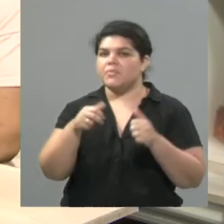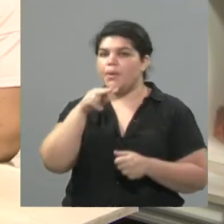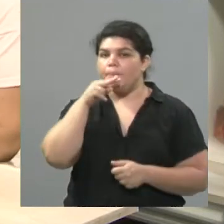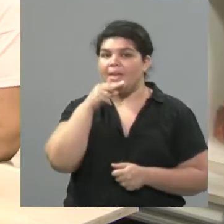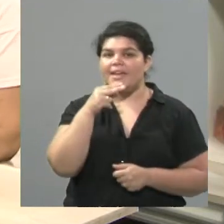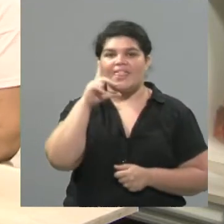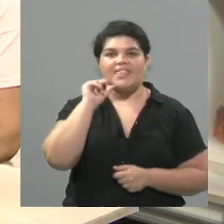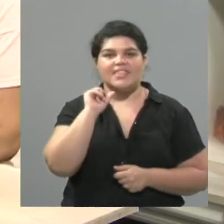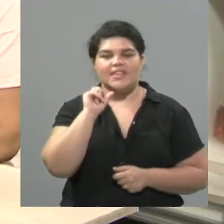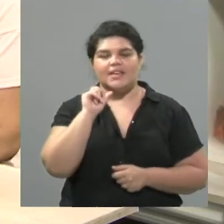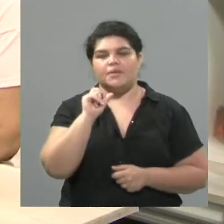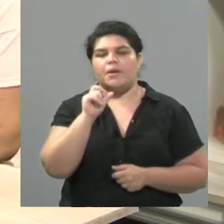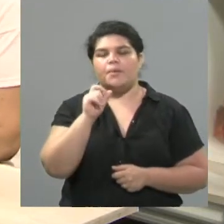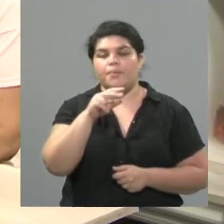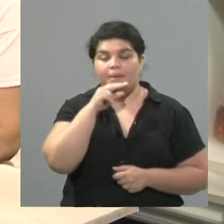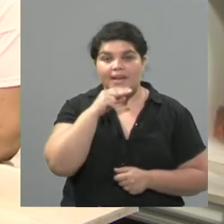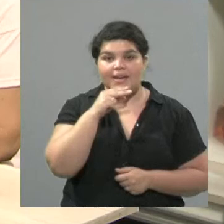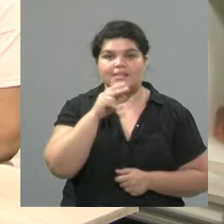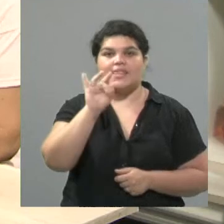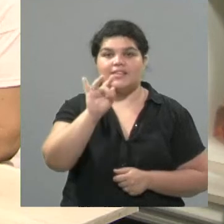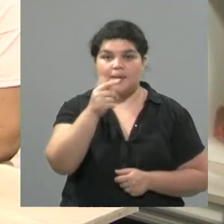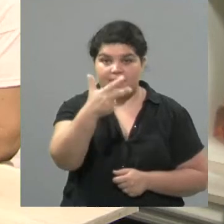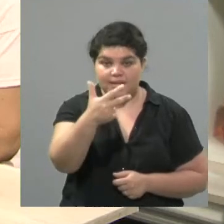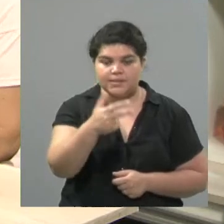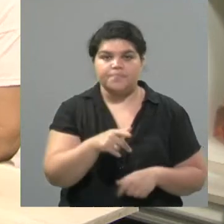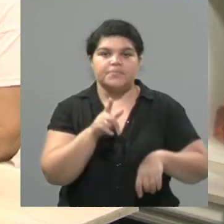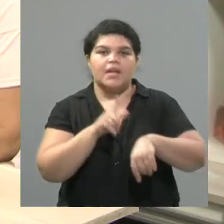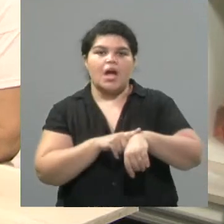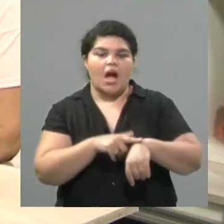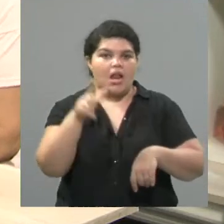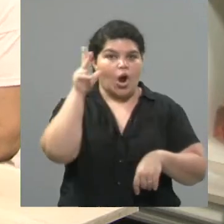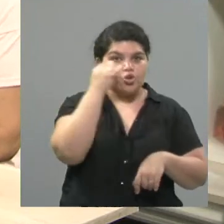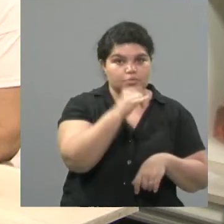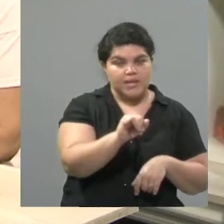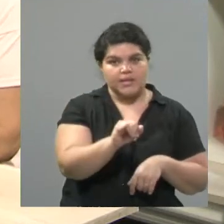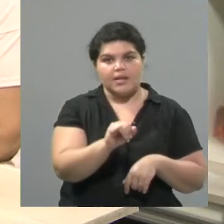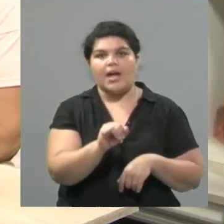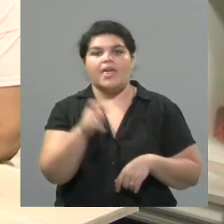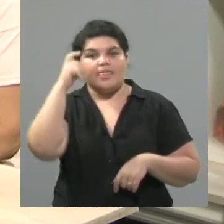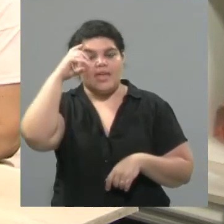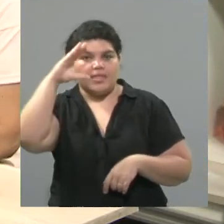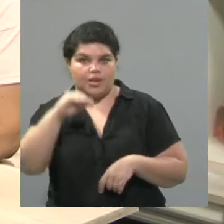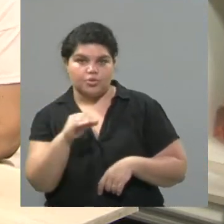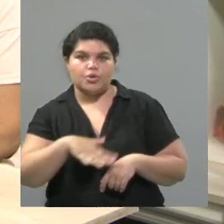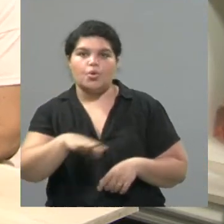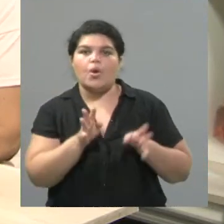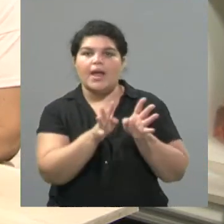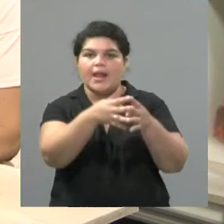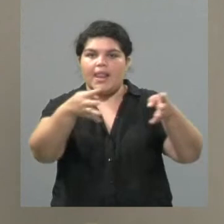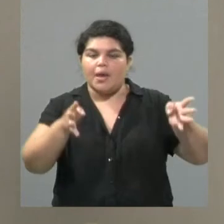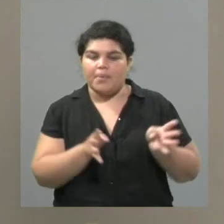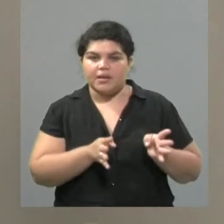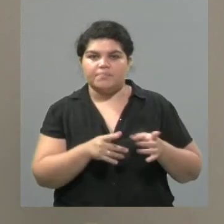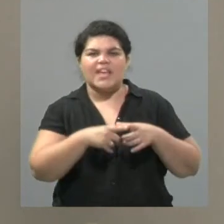chicos, la verdad que va a ser bárbaro verlos con colapso. 20, 30 y 22 horas ahí en el Le Parc, ¿las entradas? Las